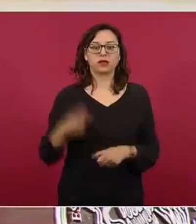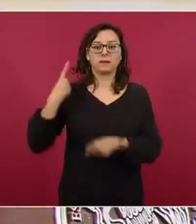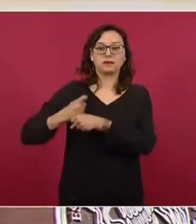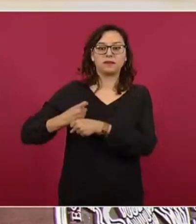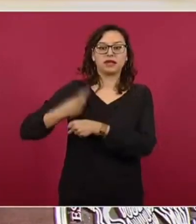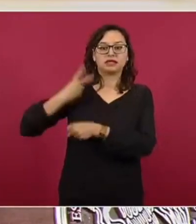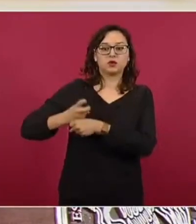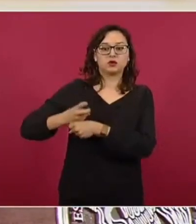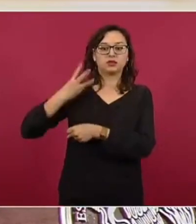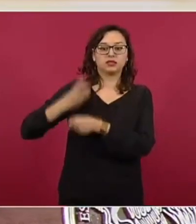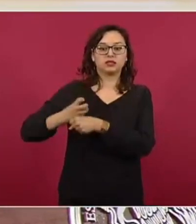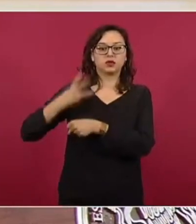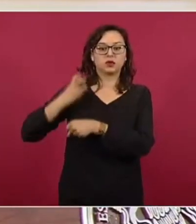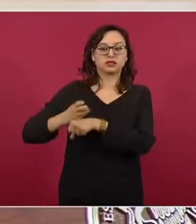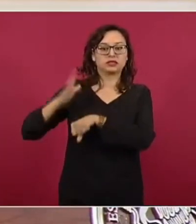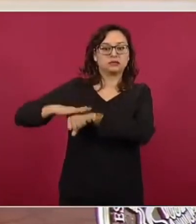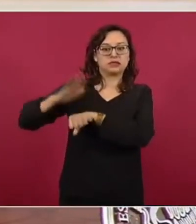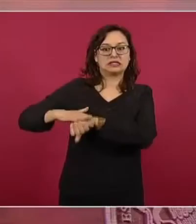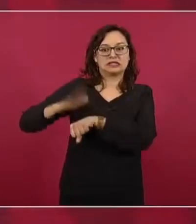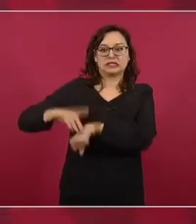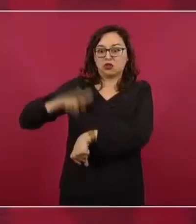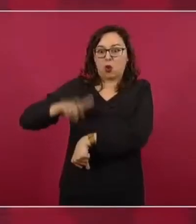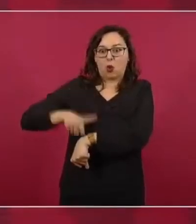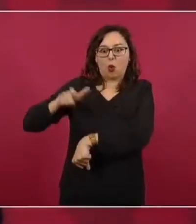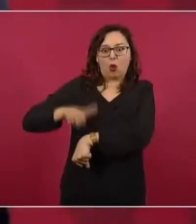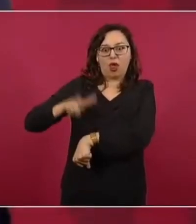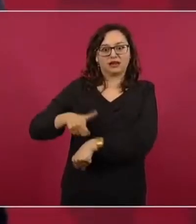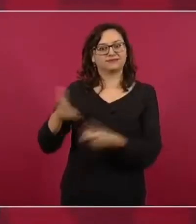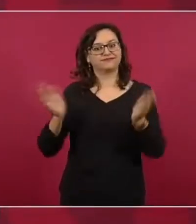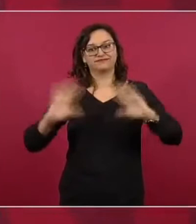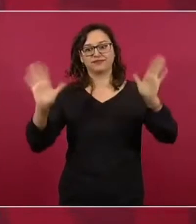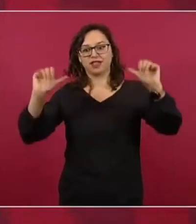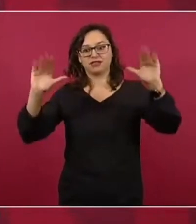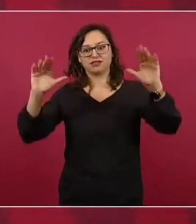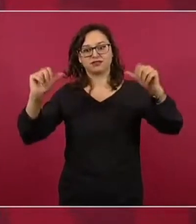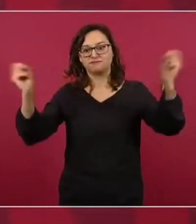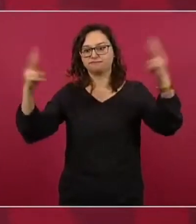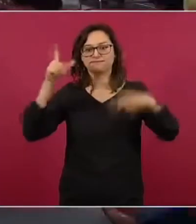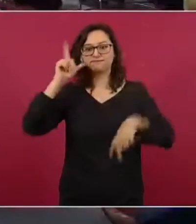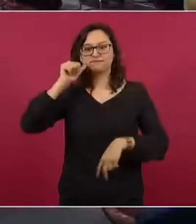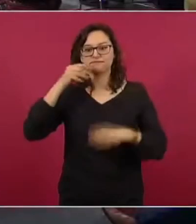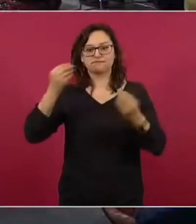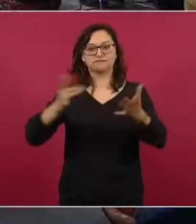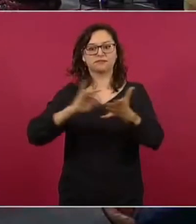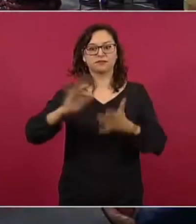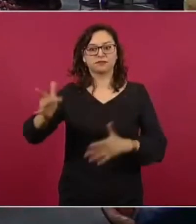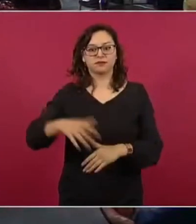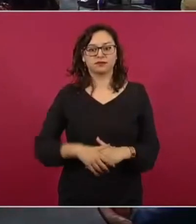segunda, tercera, cuarta llamada. Ya, ya me voy. Adiós, adiós. Nos vemos mañana. Muchas gracias. Gracias. Gracias. Gracias.